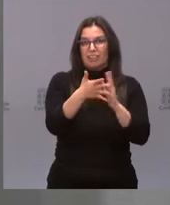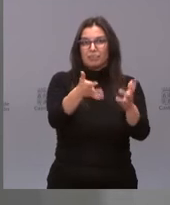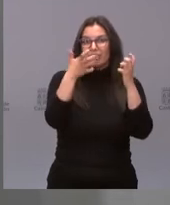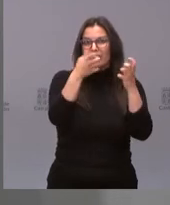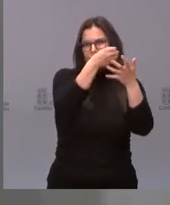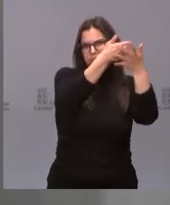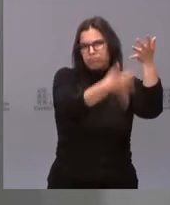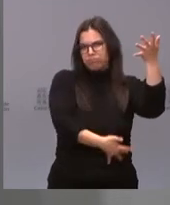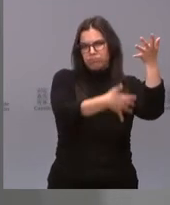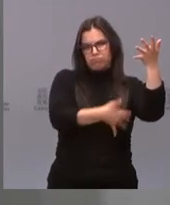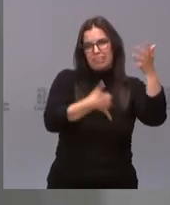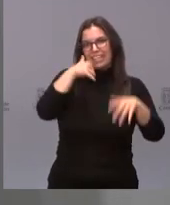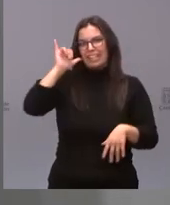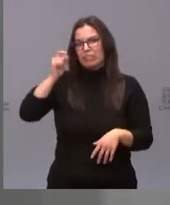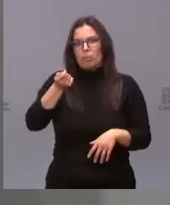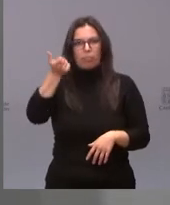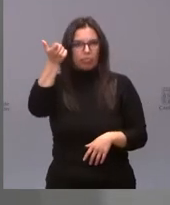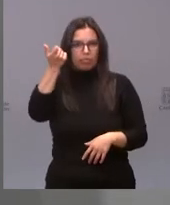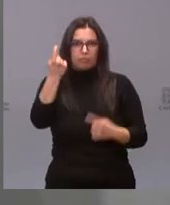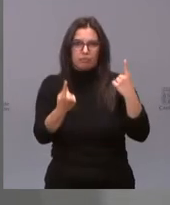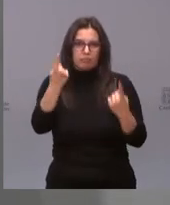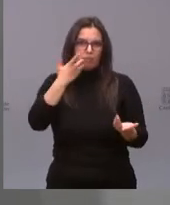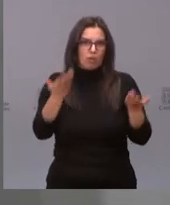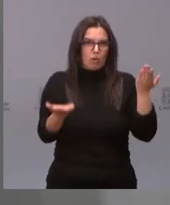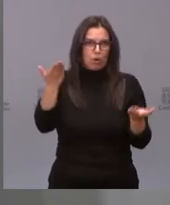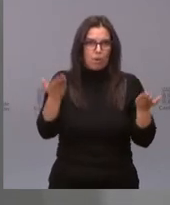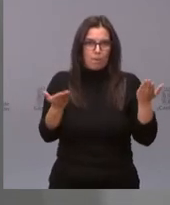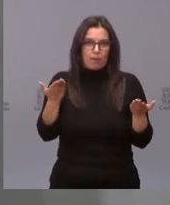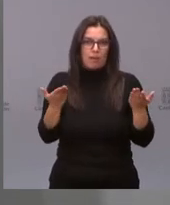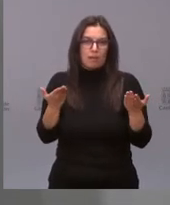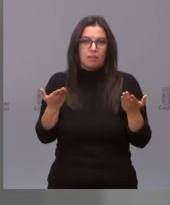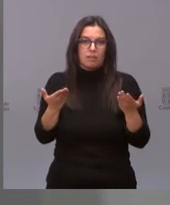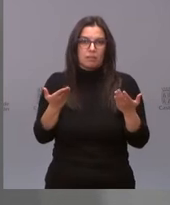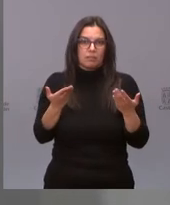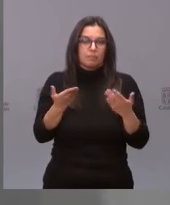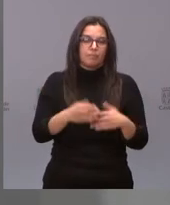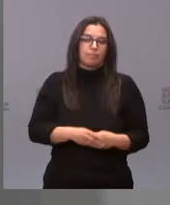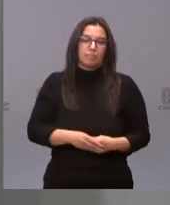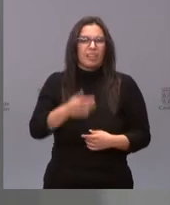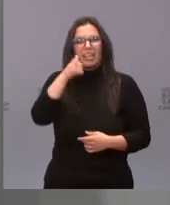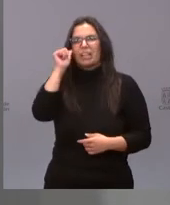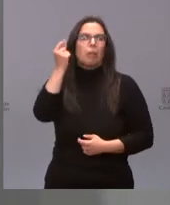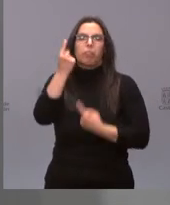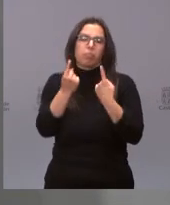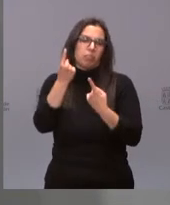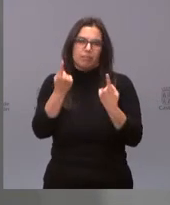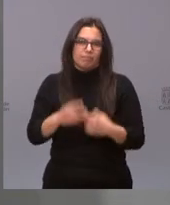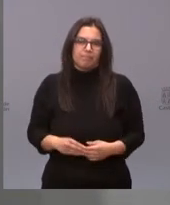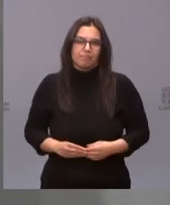los beneficios que hay de vacunarse con nuestras vacunas que los riesgos que podemos tener.